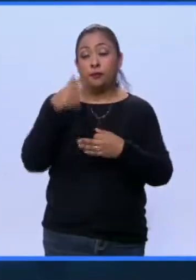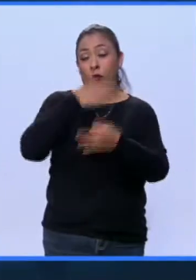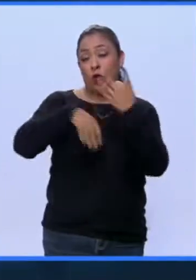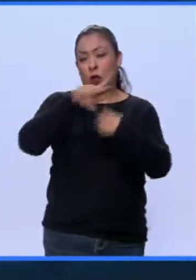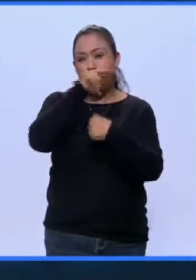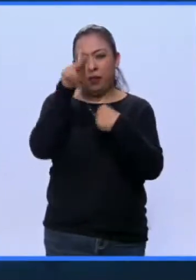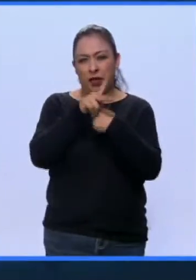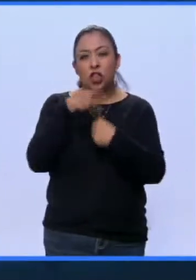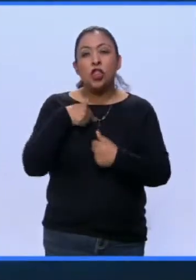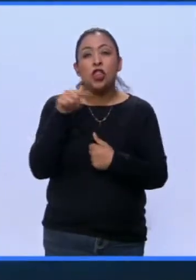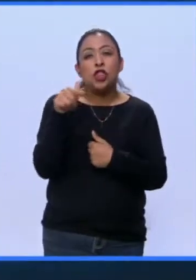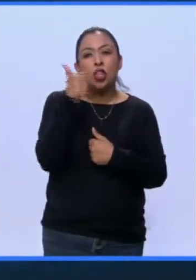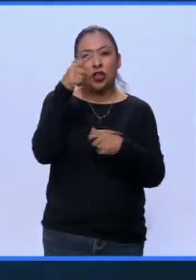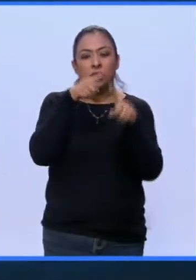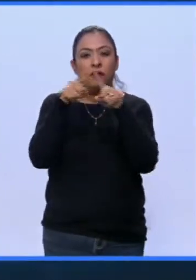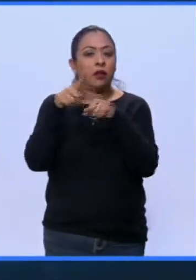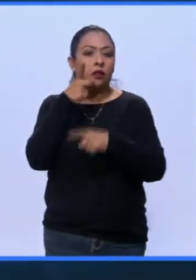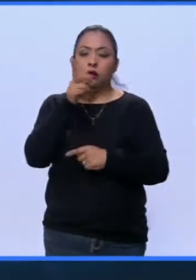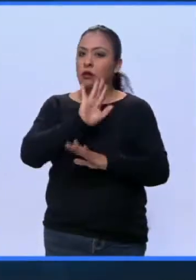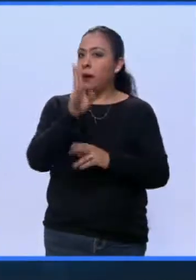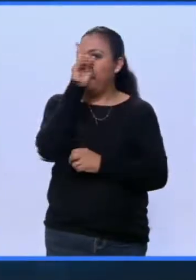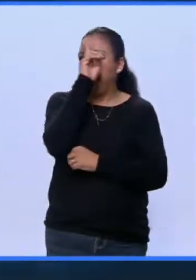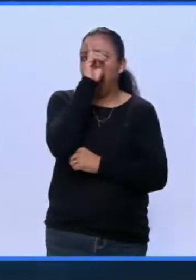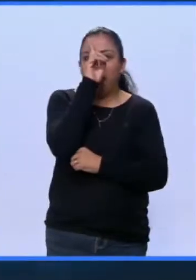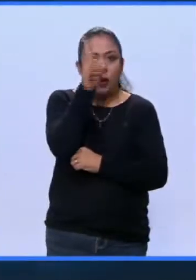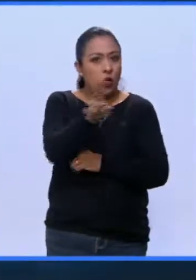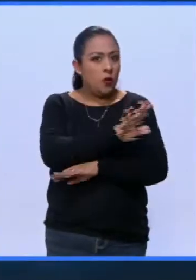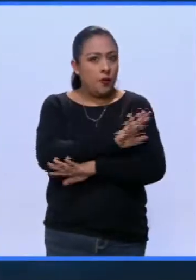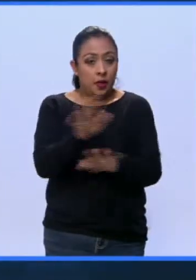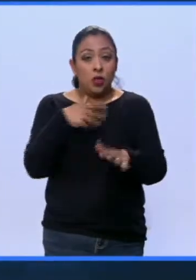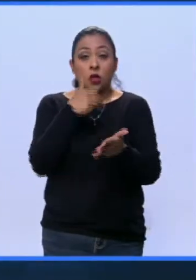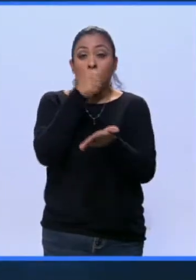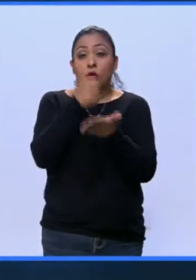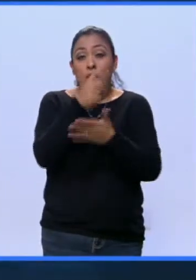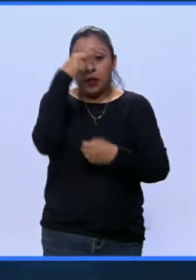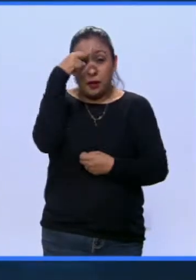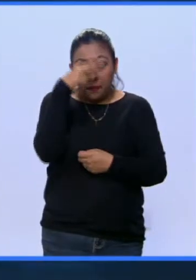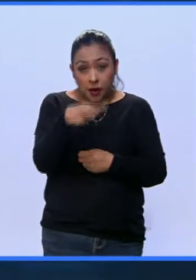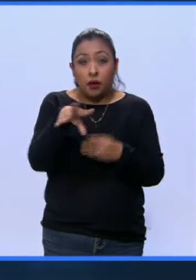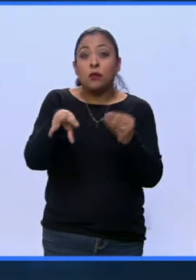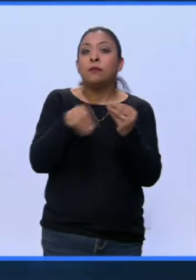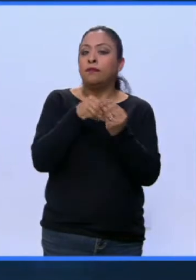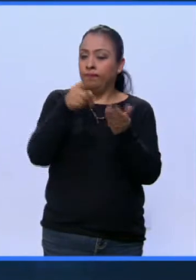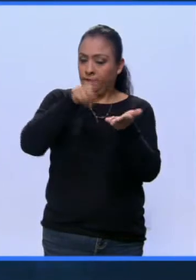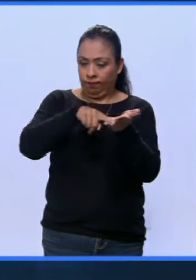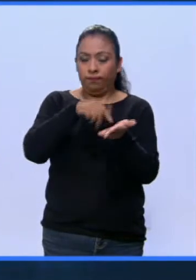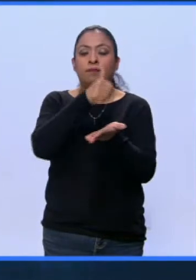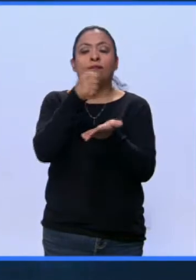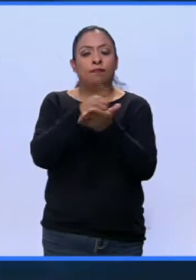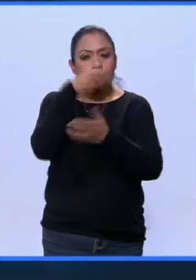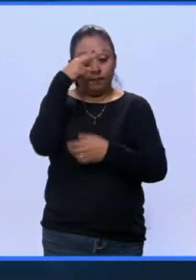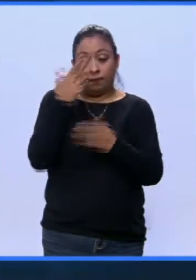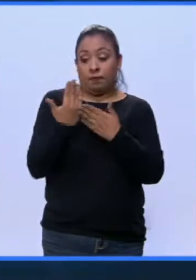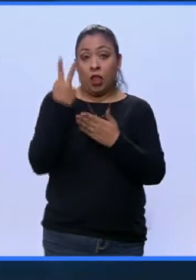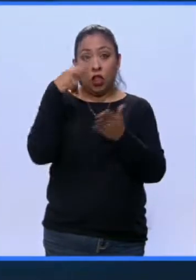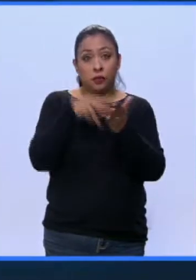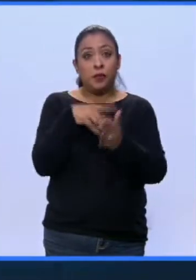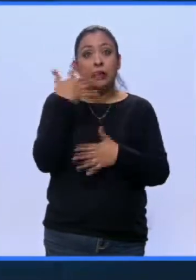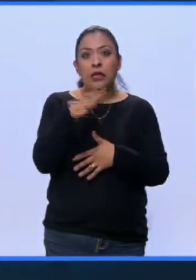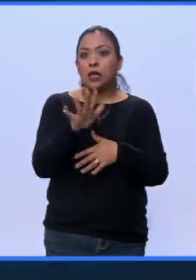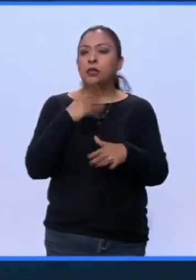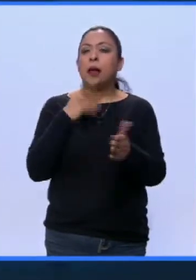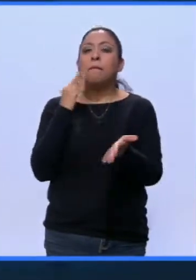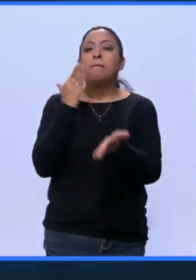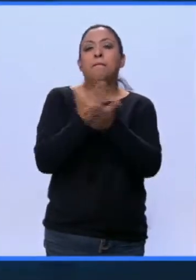entidades federativas han prohibido los anuncios espectaculares. La Ciudad de México está incluida. Desde 2010 se limitó el número de